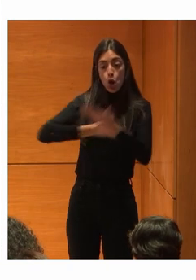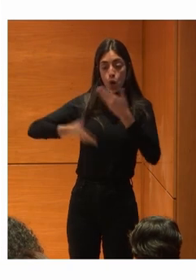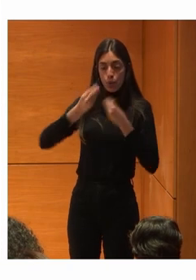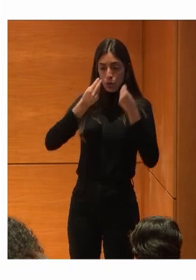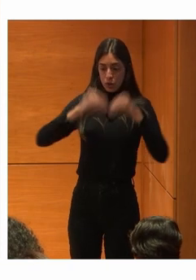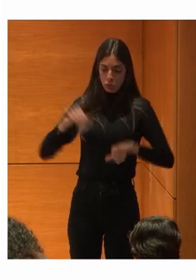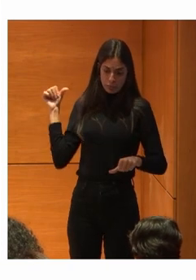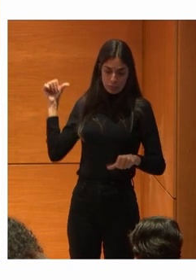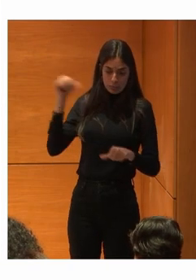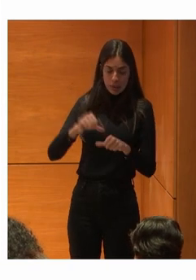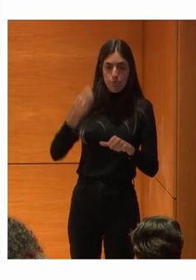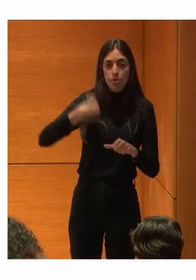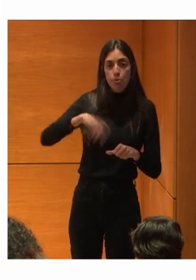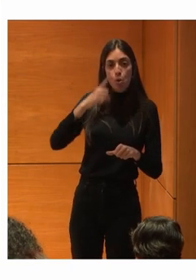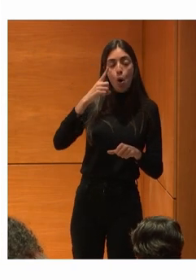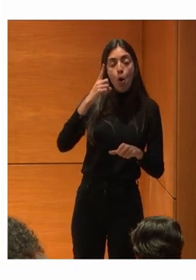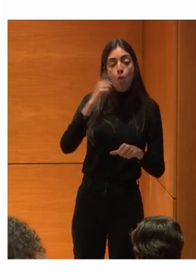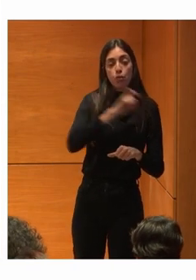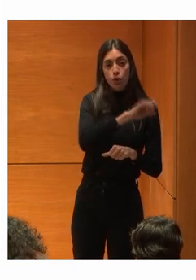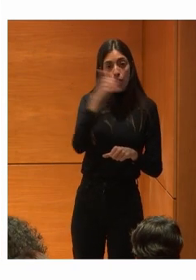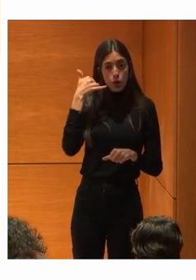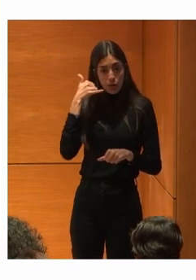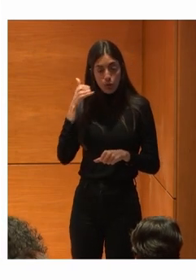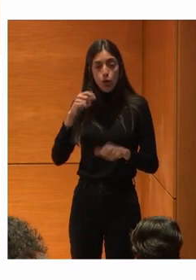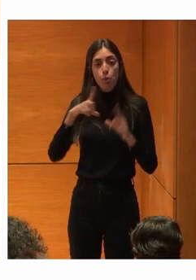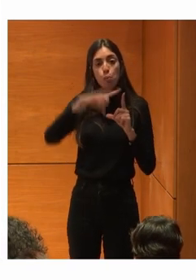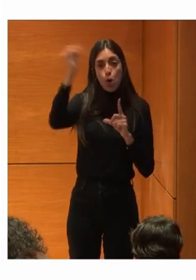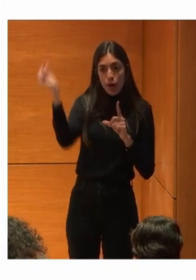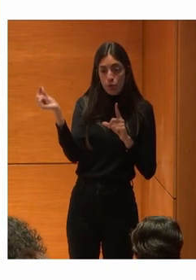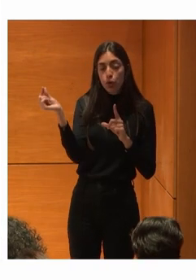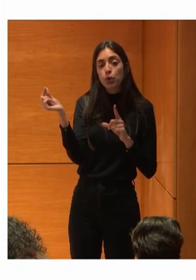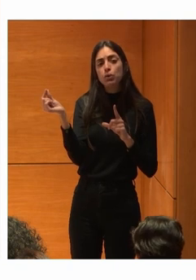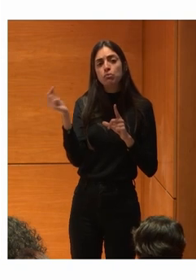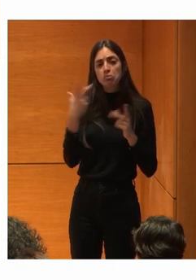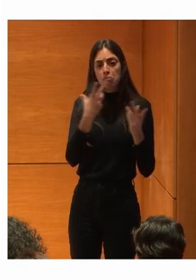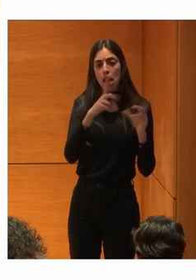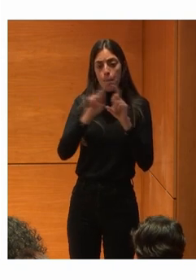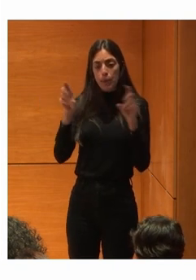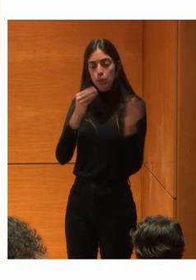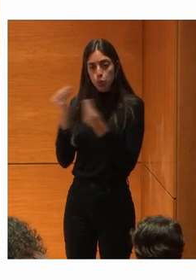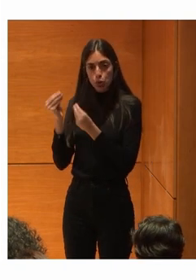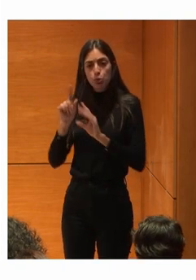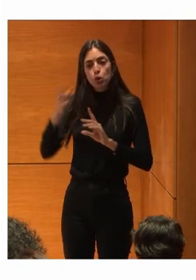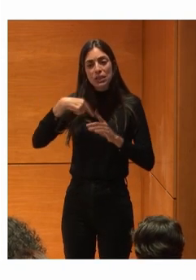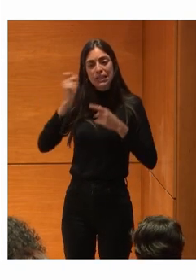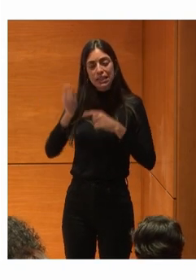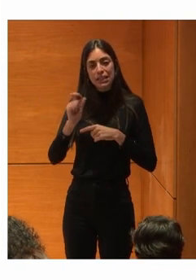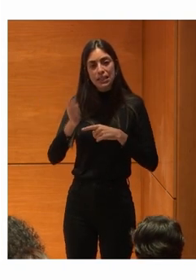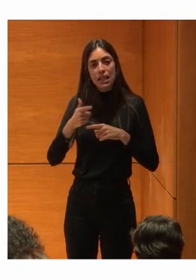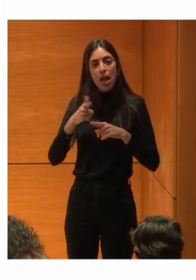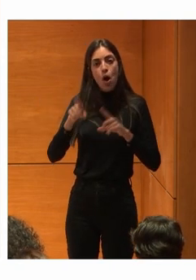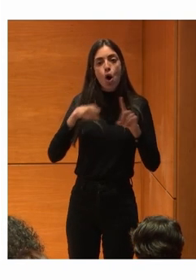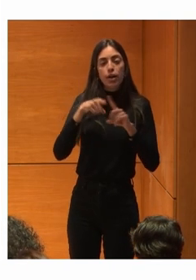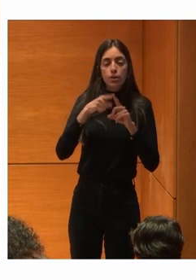Fundación Telefónica Con Plena Inclusión Vodafone Muchas empresas Y vosotros Siempre habéis colaborado Más en el ámbito De la promoción Para el